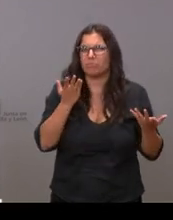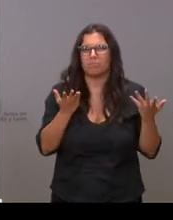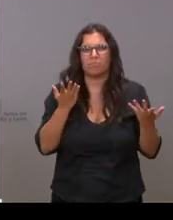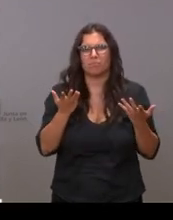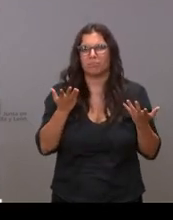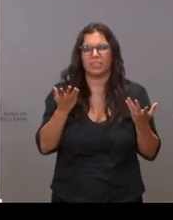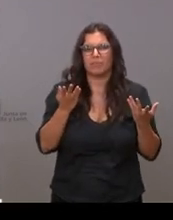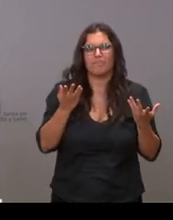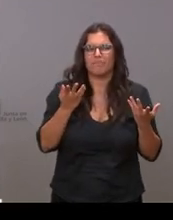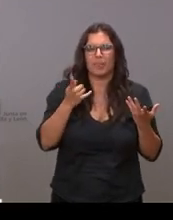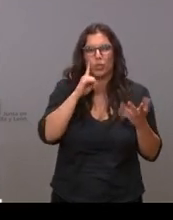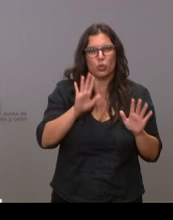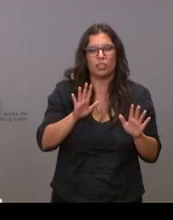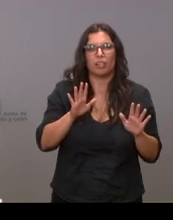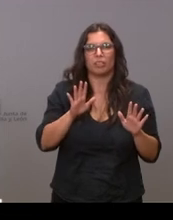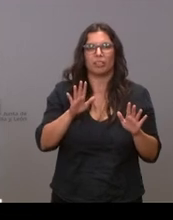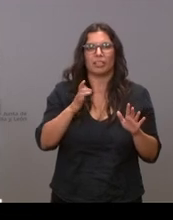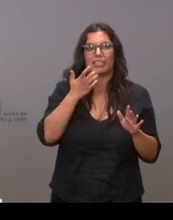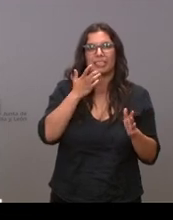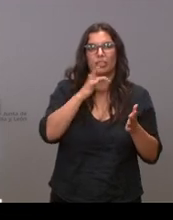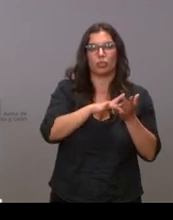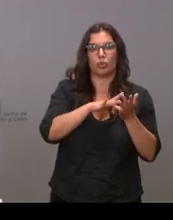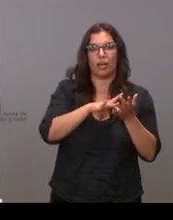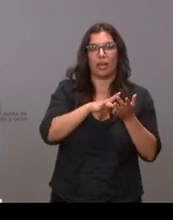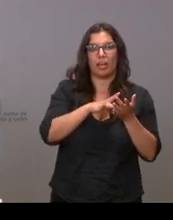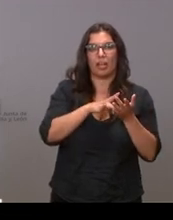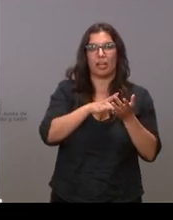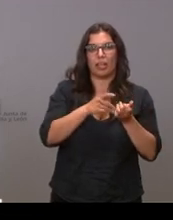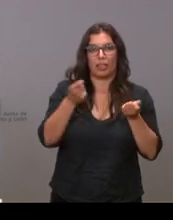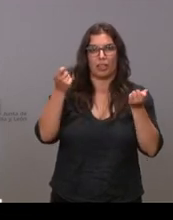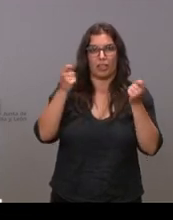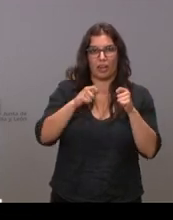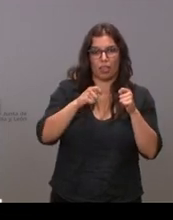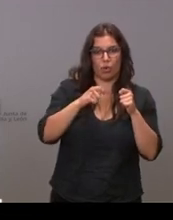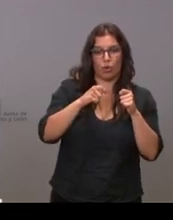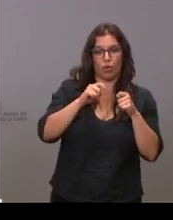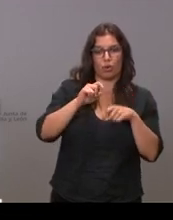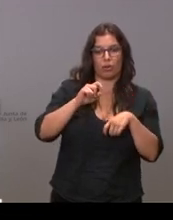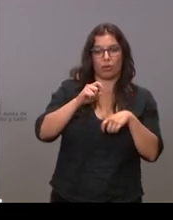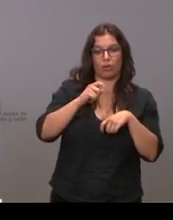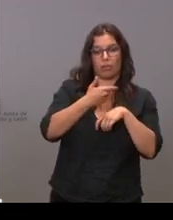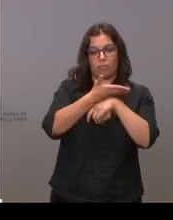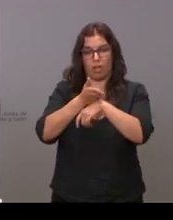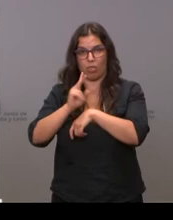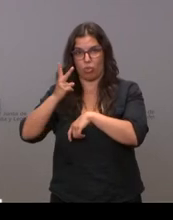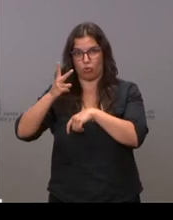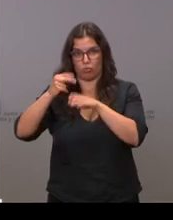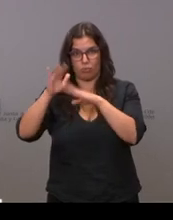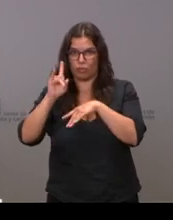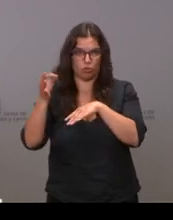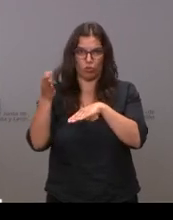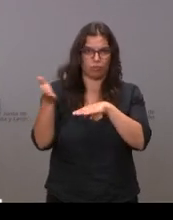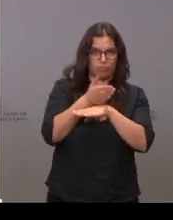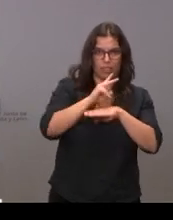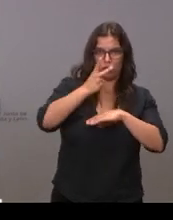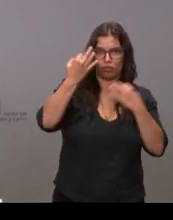vamos todo lo que cierre más allá de las dos no va a tener que cerrar a las dos segunda pregunta si van a tomar medidas